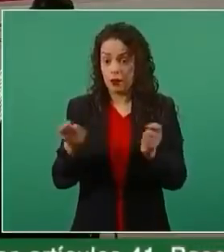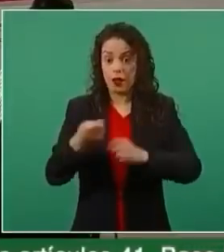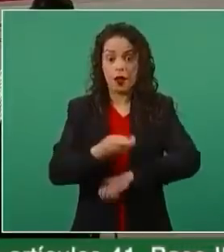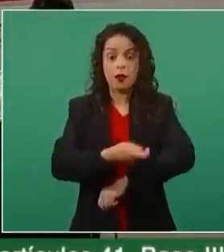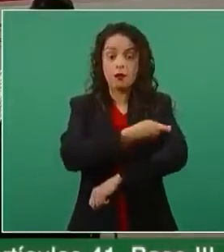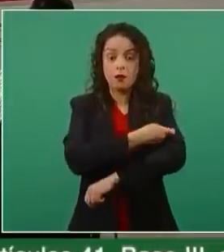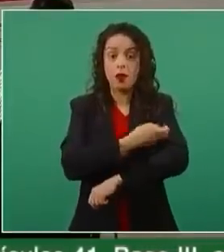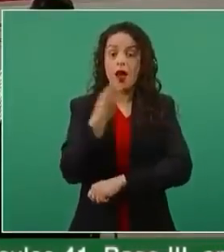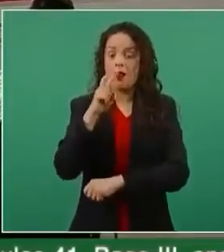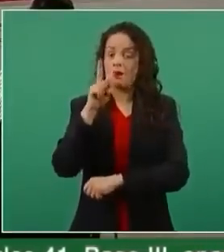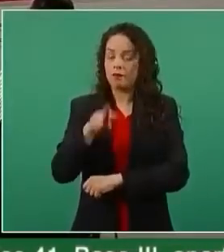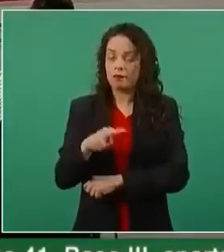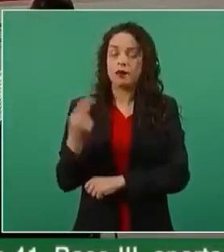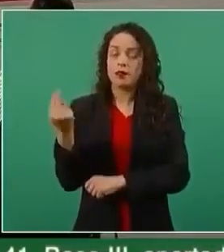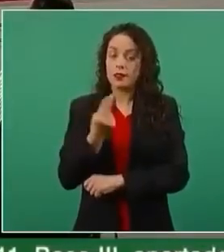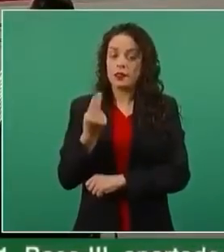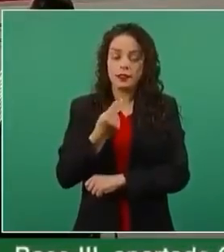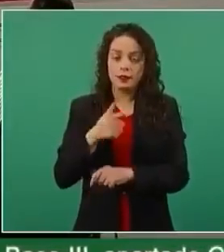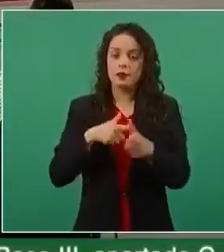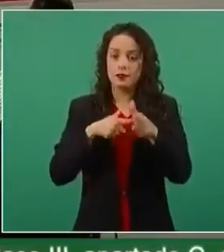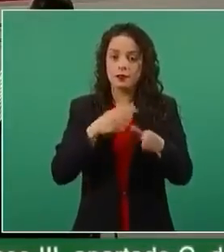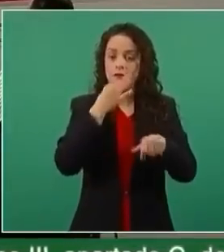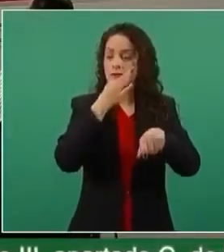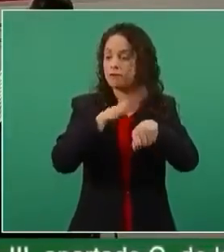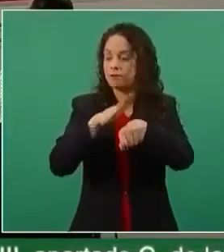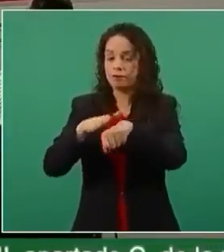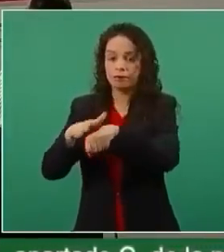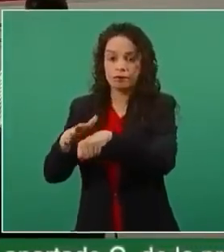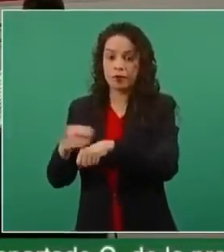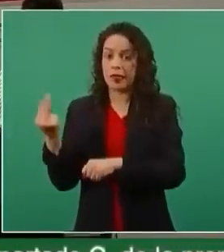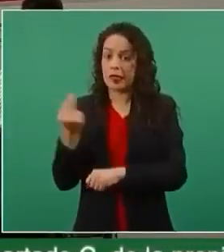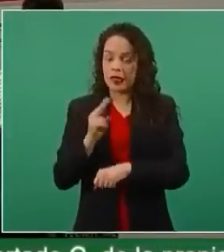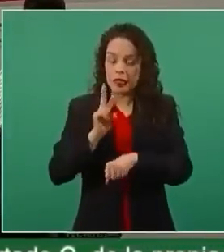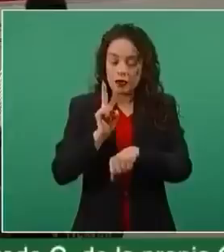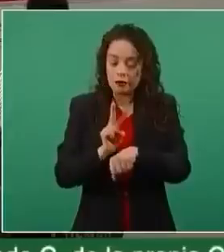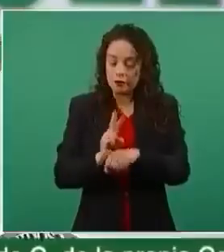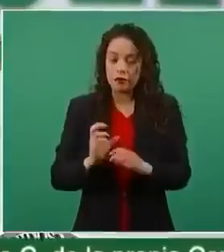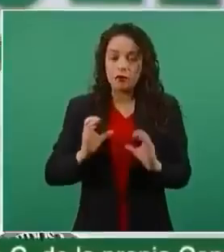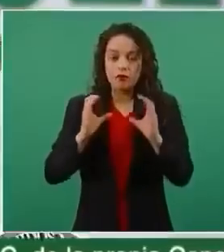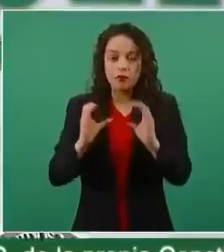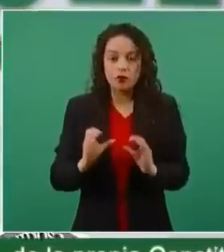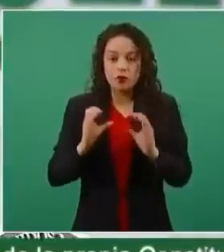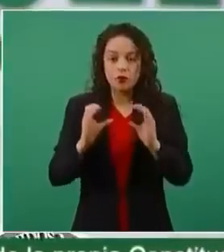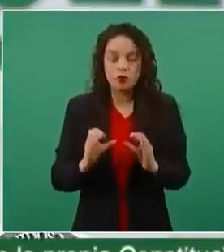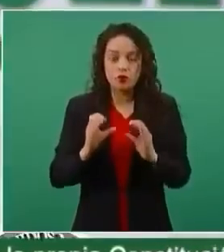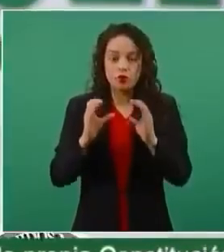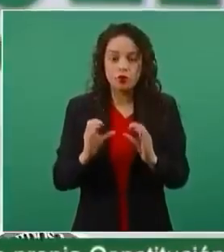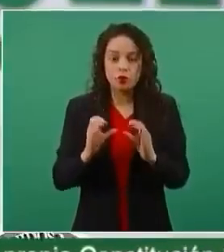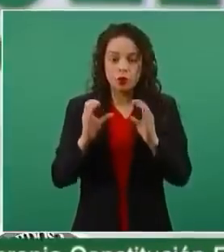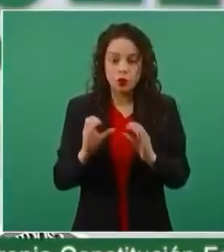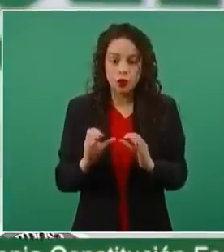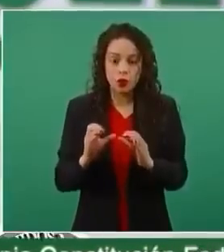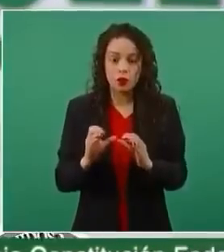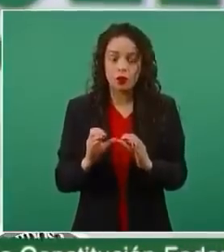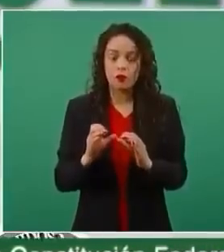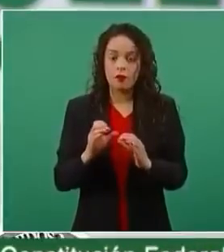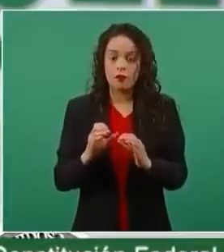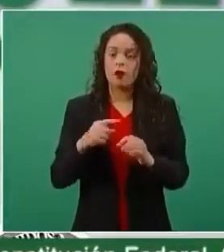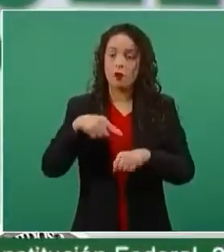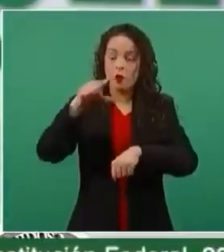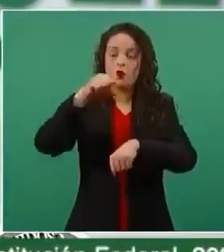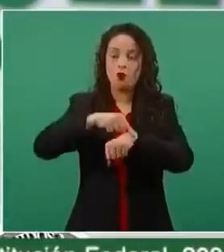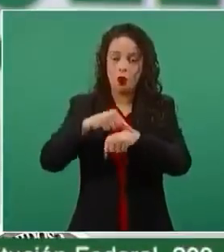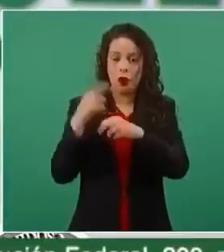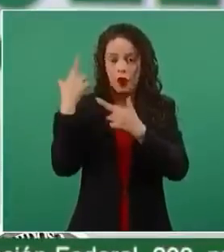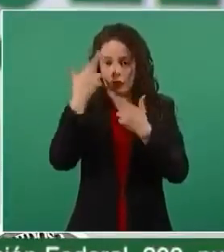llamado e insistir en la necesidad de la vigilancia prenatal y que en su primera visita posterior a la vacuna dé aviso